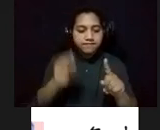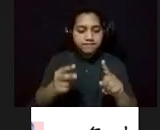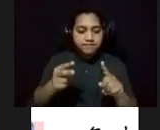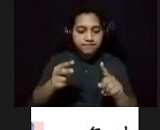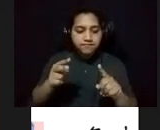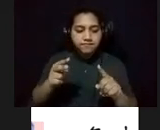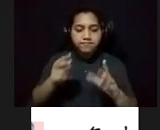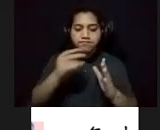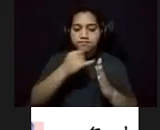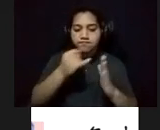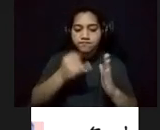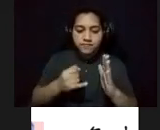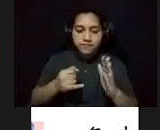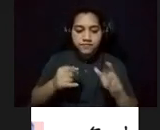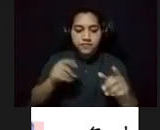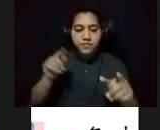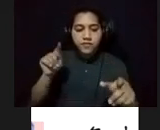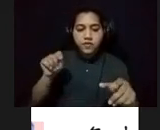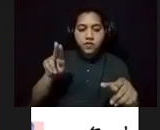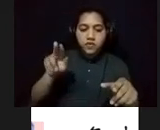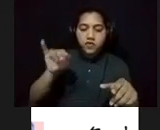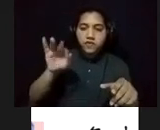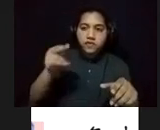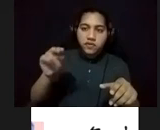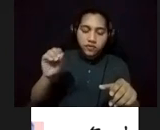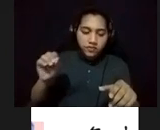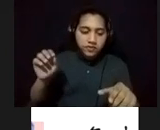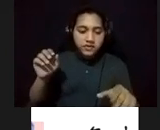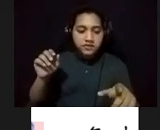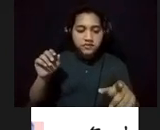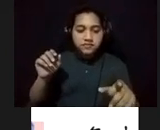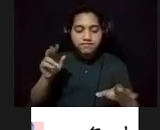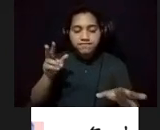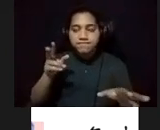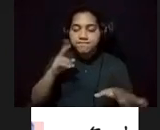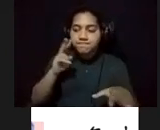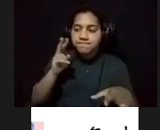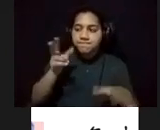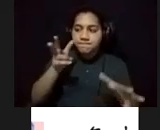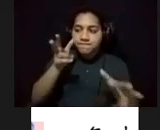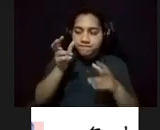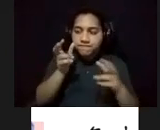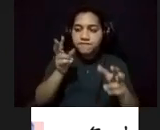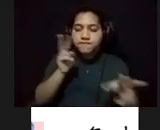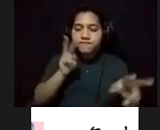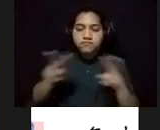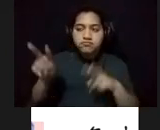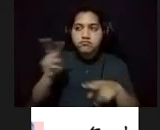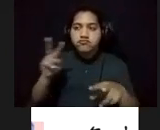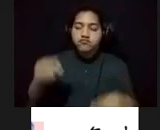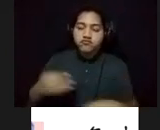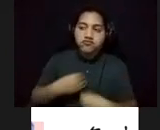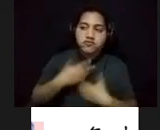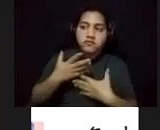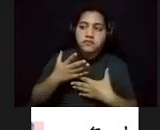artista. Tu fiño nos introduce a un diálogo visual y desde el interior de la vivienda, un